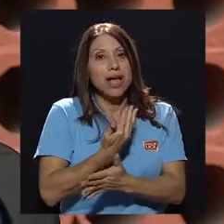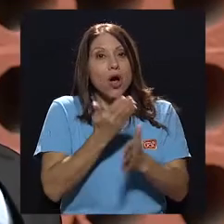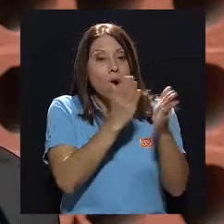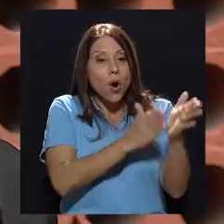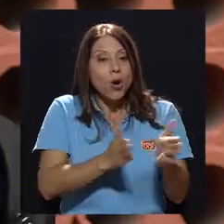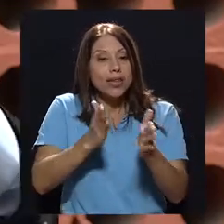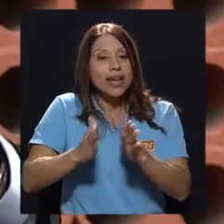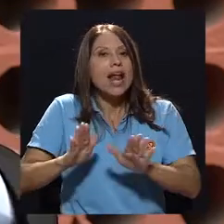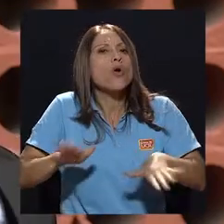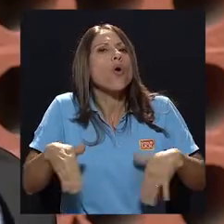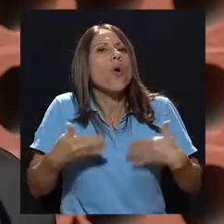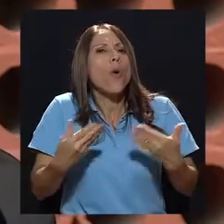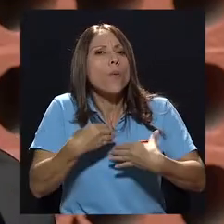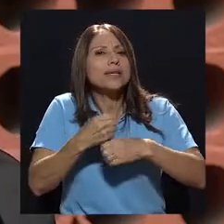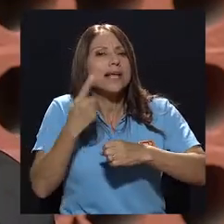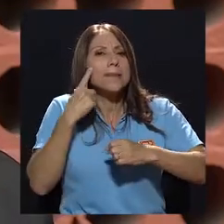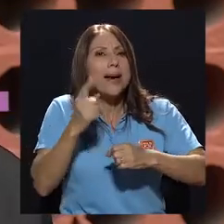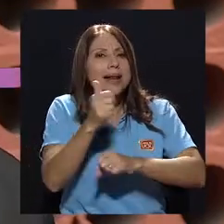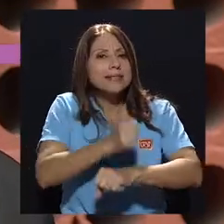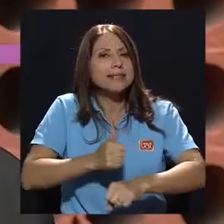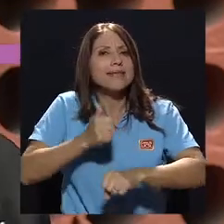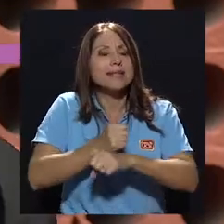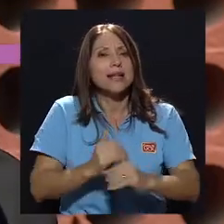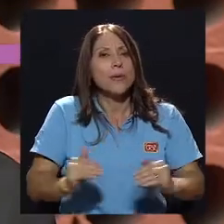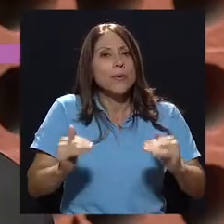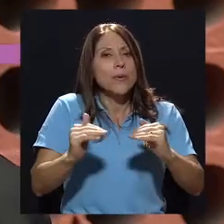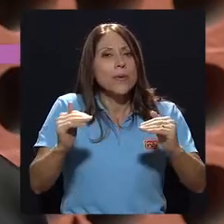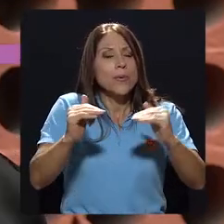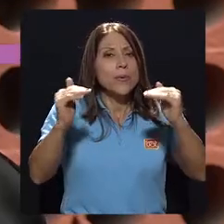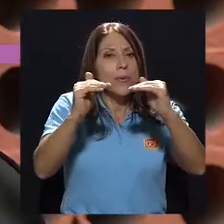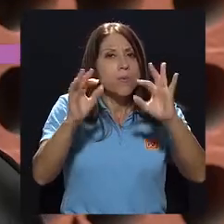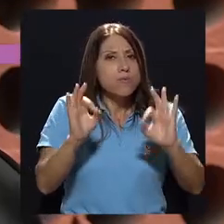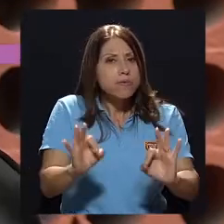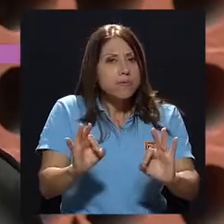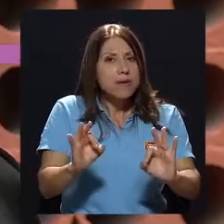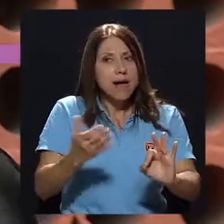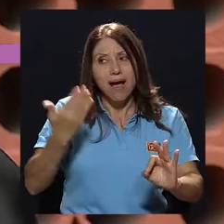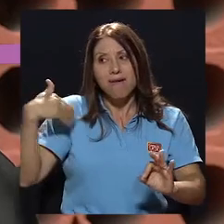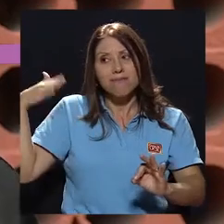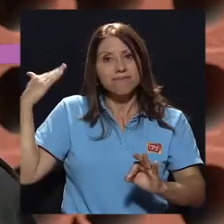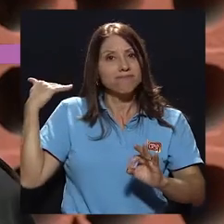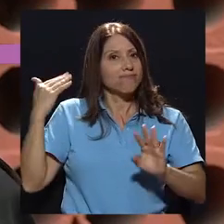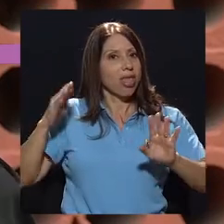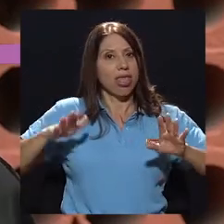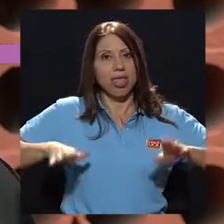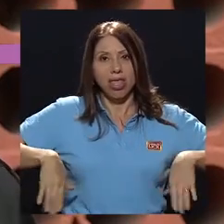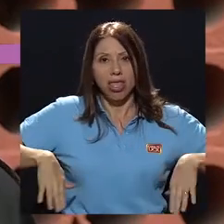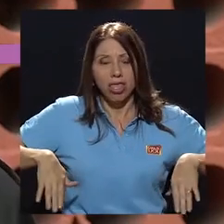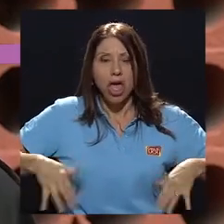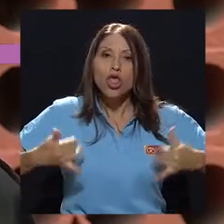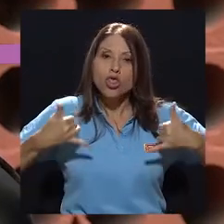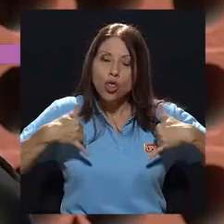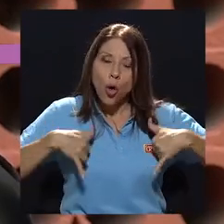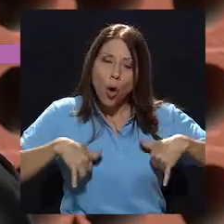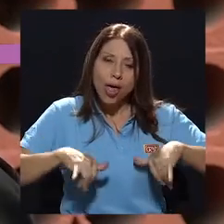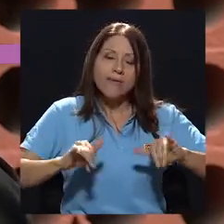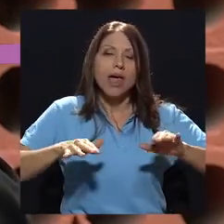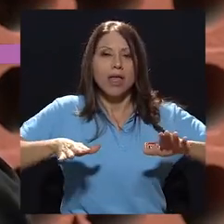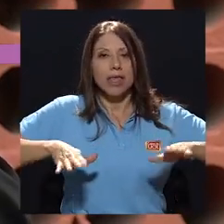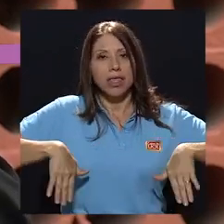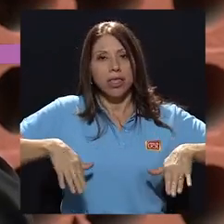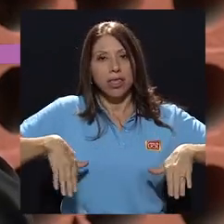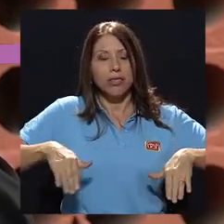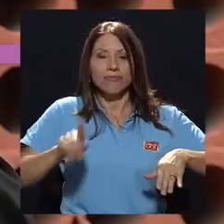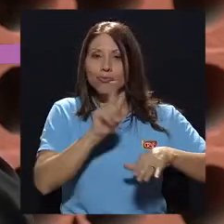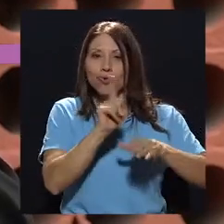definir los siguientes niveles? Fue algo que no se hizo en ese momento y es algo que todavía estamos en deuda, realmente. No lo hemos